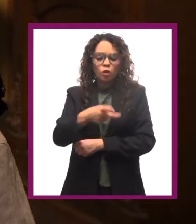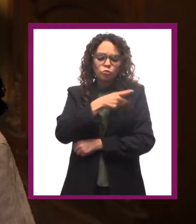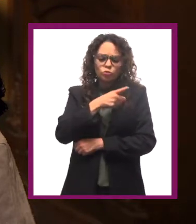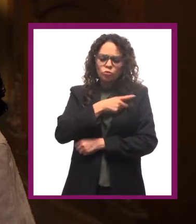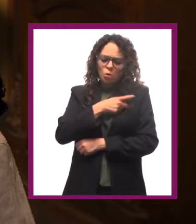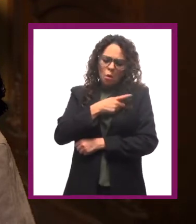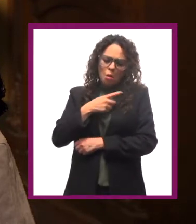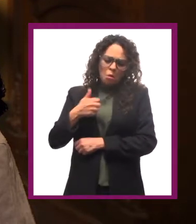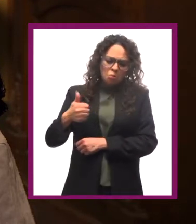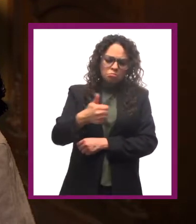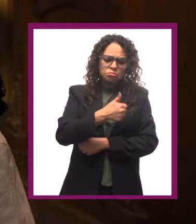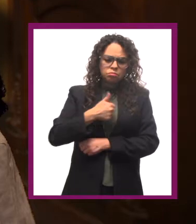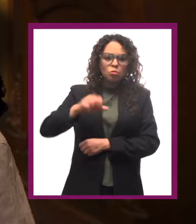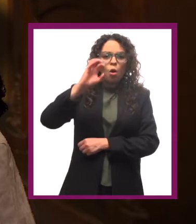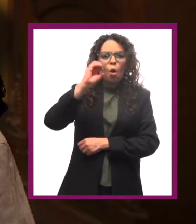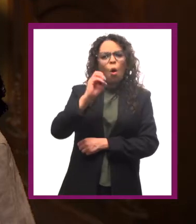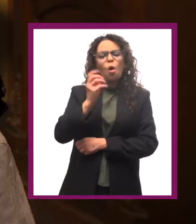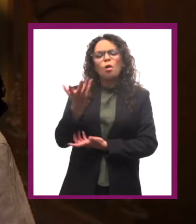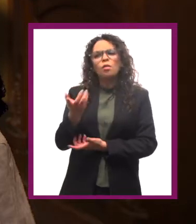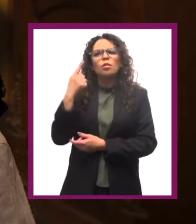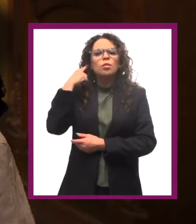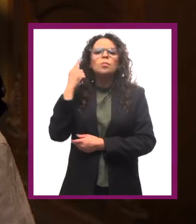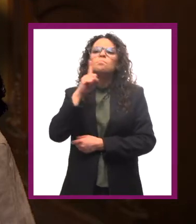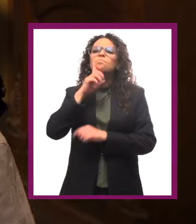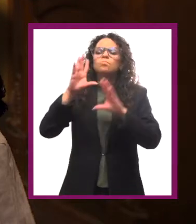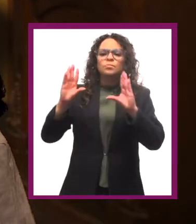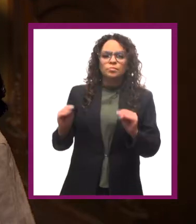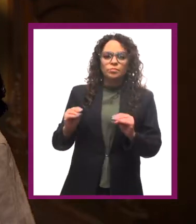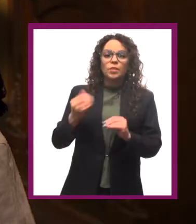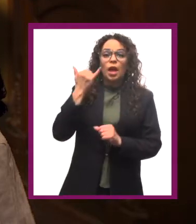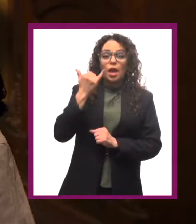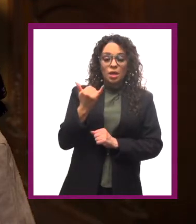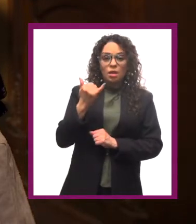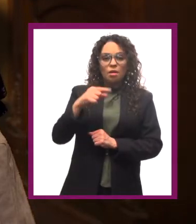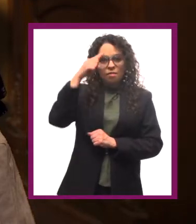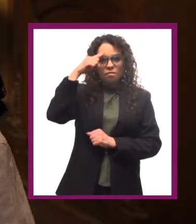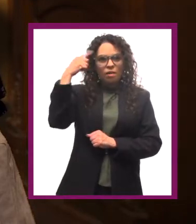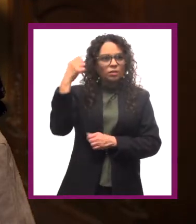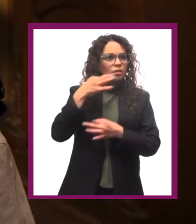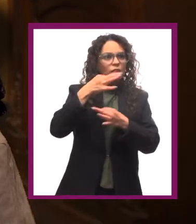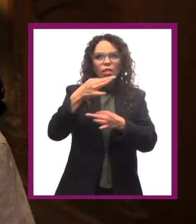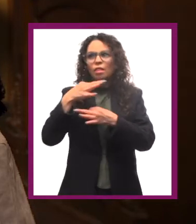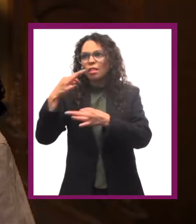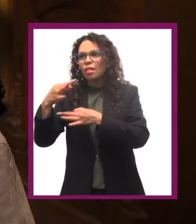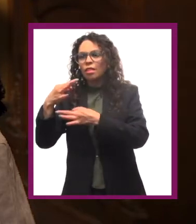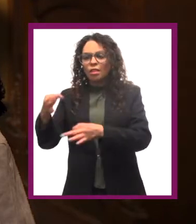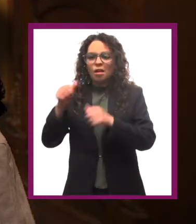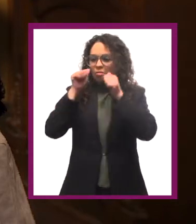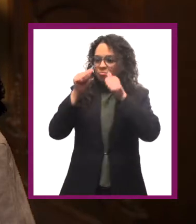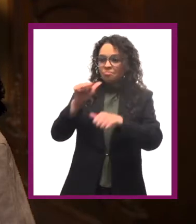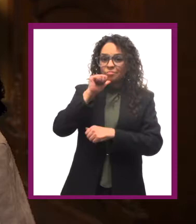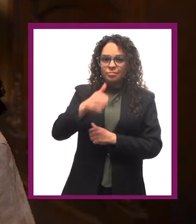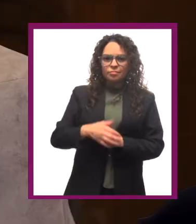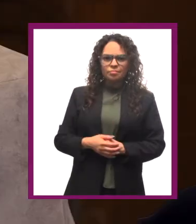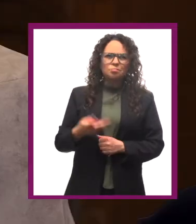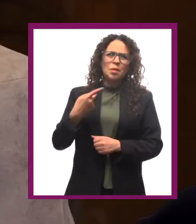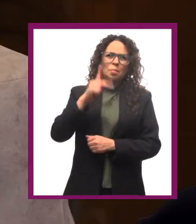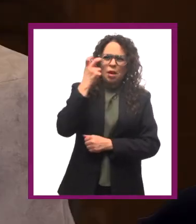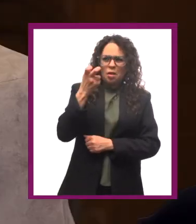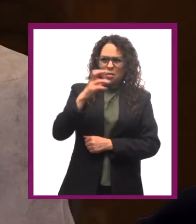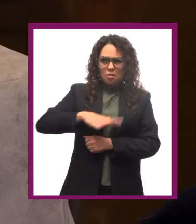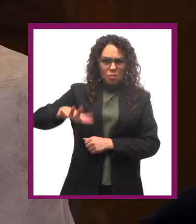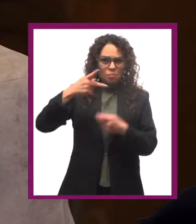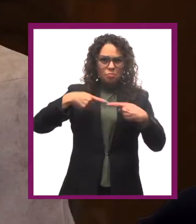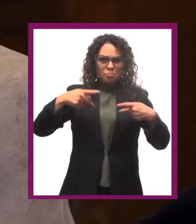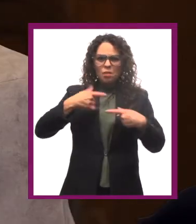silencio y la soledad, se olvidan de su entorno y se distraen fácilmente. Pero bueno, todo eso ya